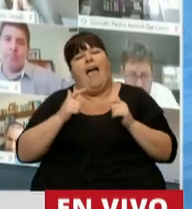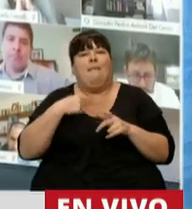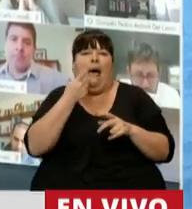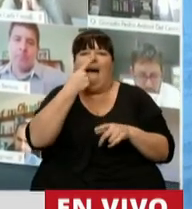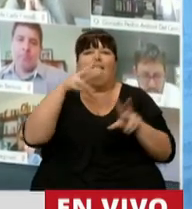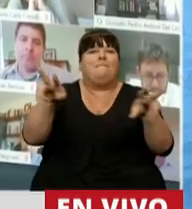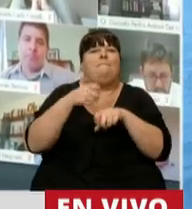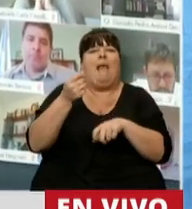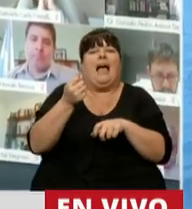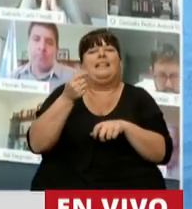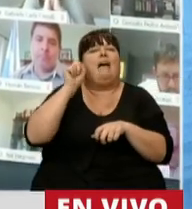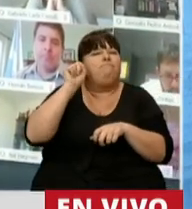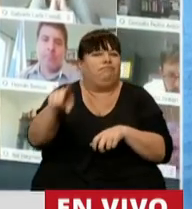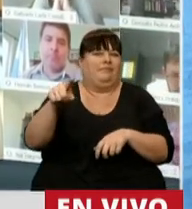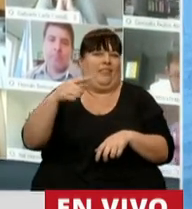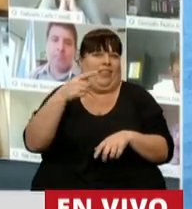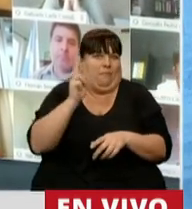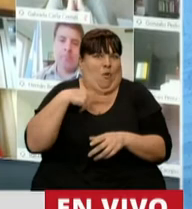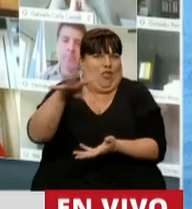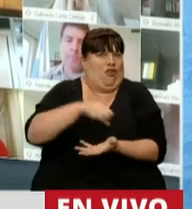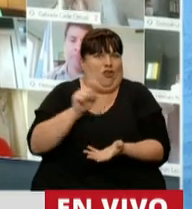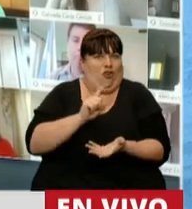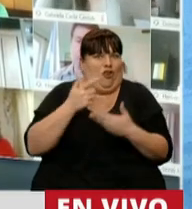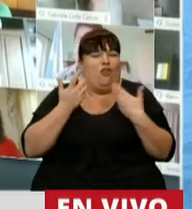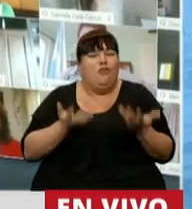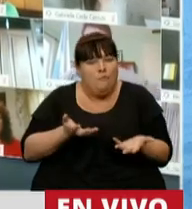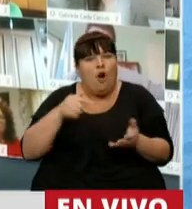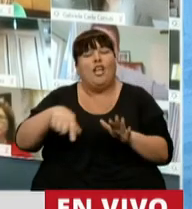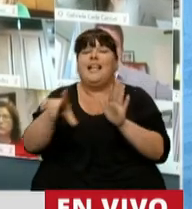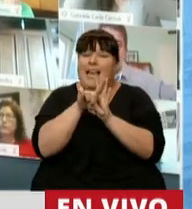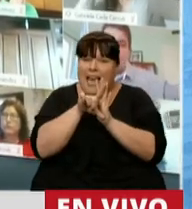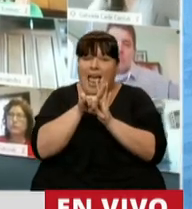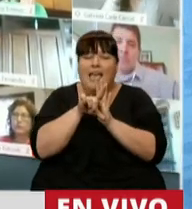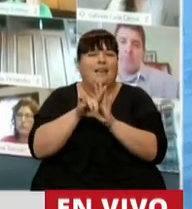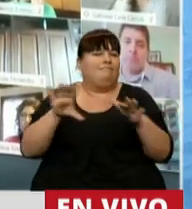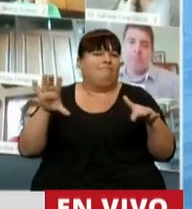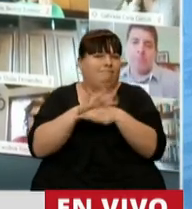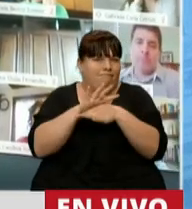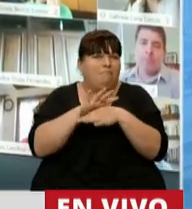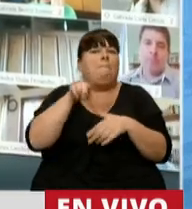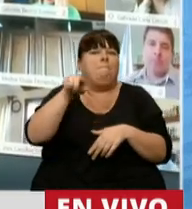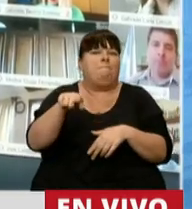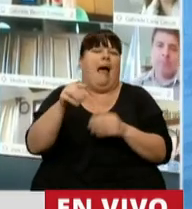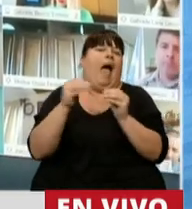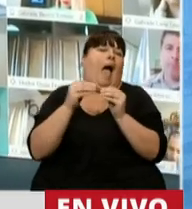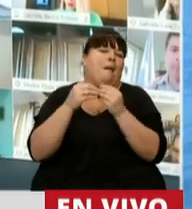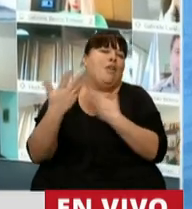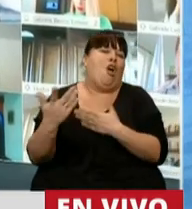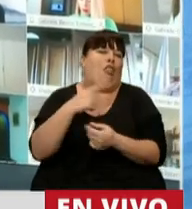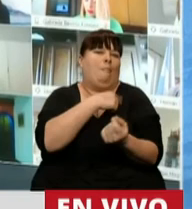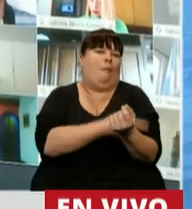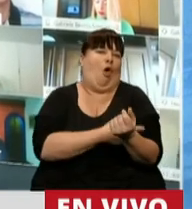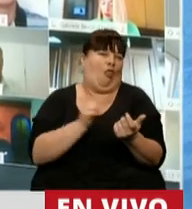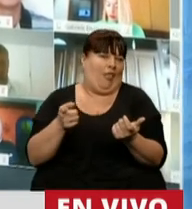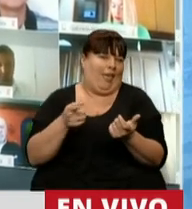agentes de retención de la plata que era absolutamente indebida. Por eso esta ley está hecha a medida de los amigos del poder